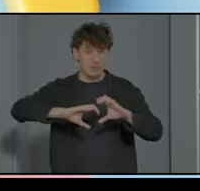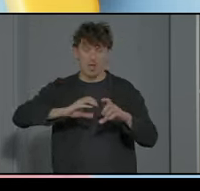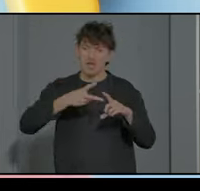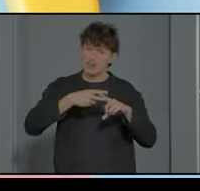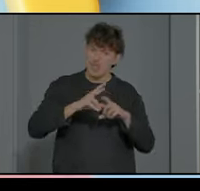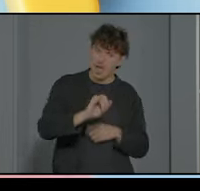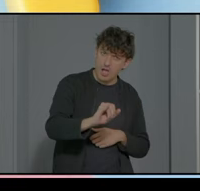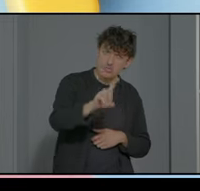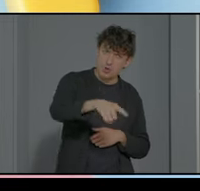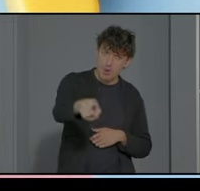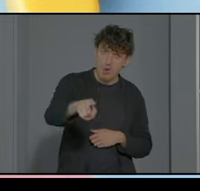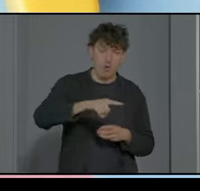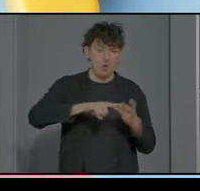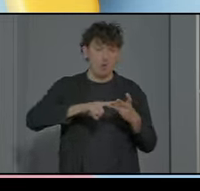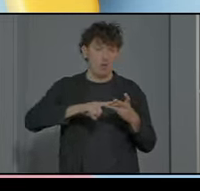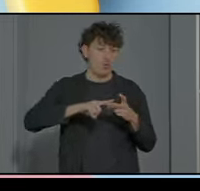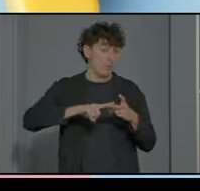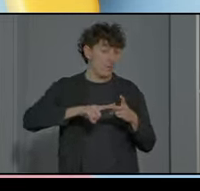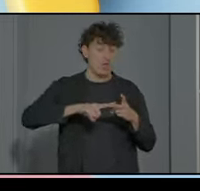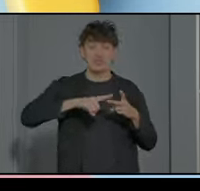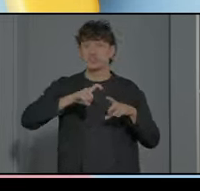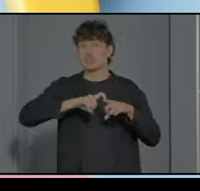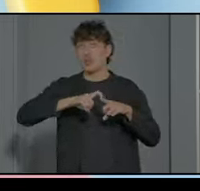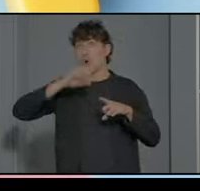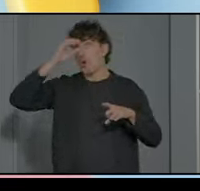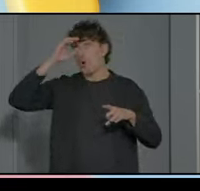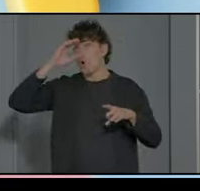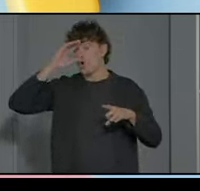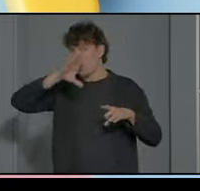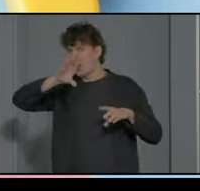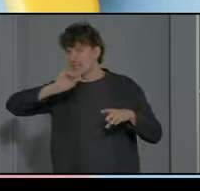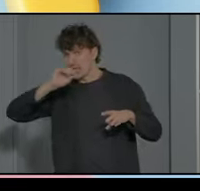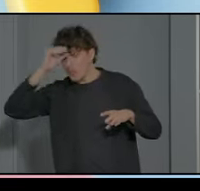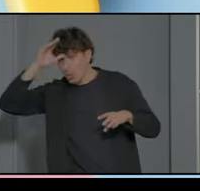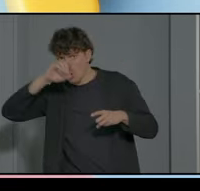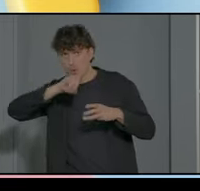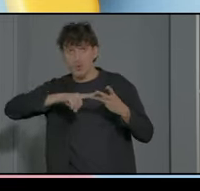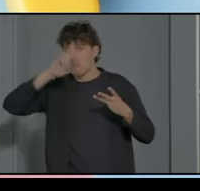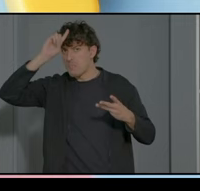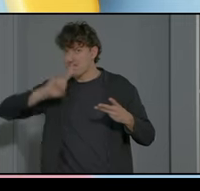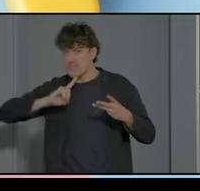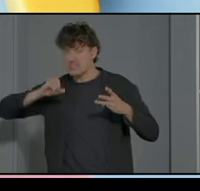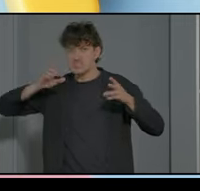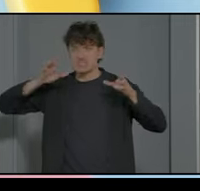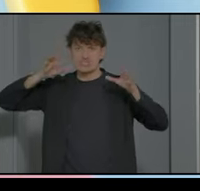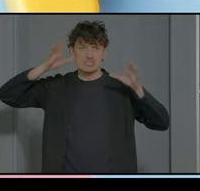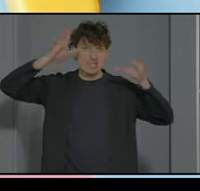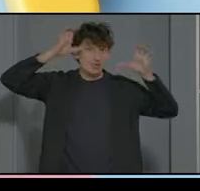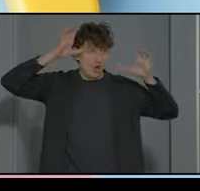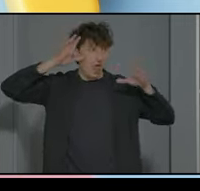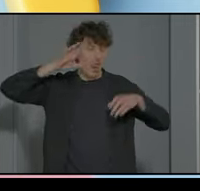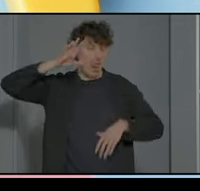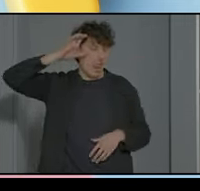herramientas qué estilo cognitivo tiene sus intereses su perfil sensorial estrategias de autocontrol